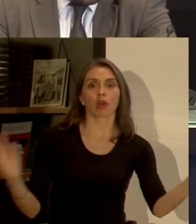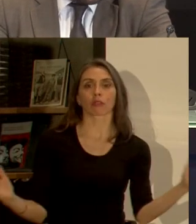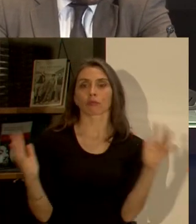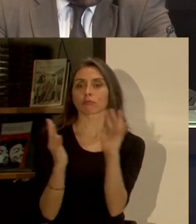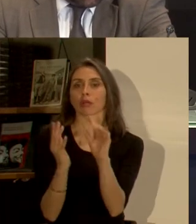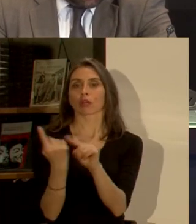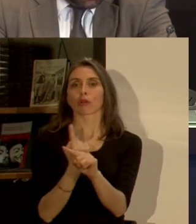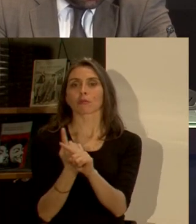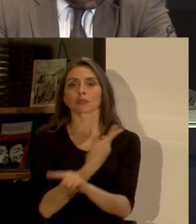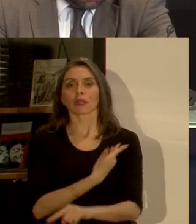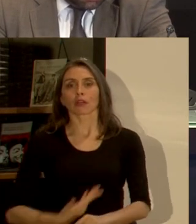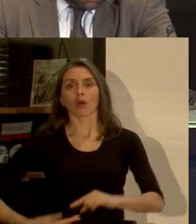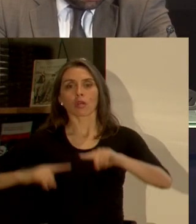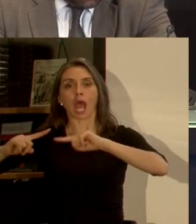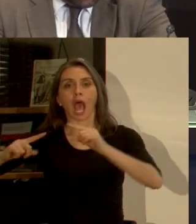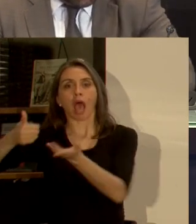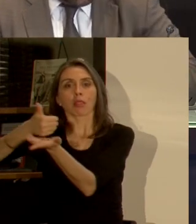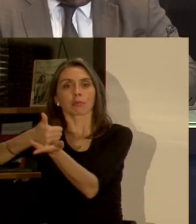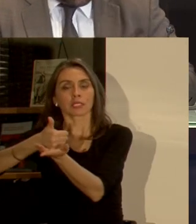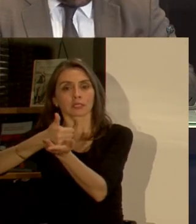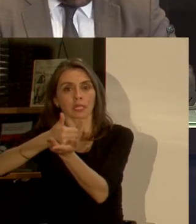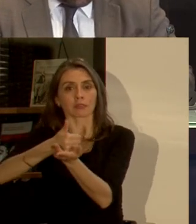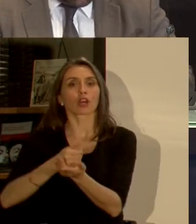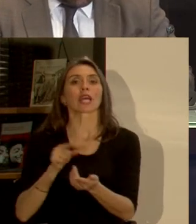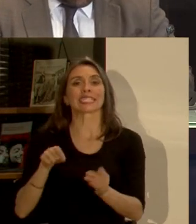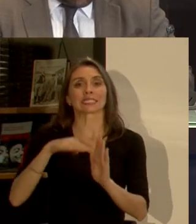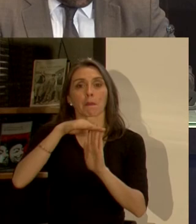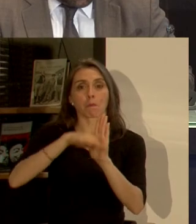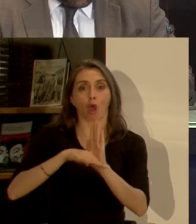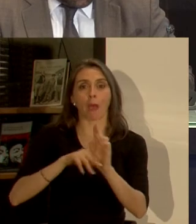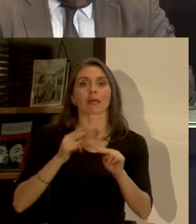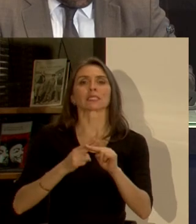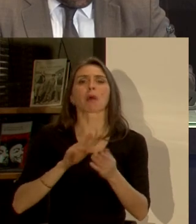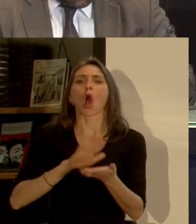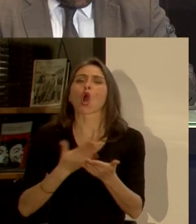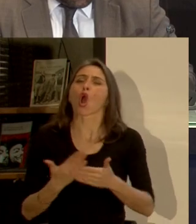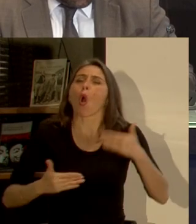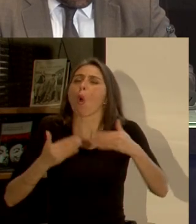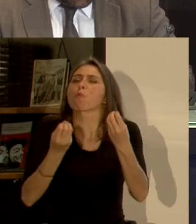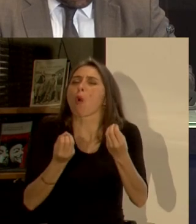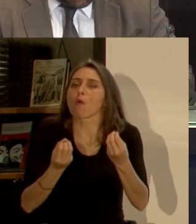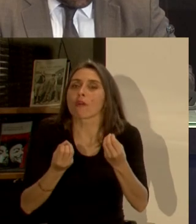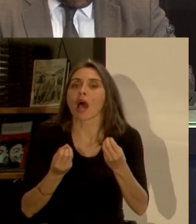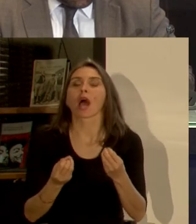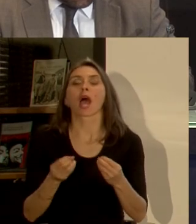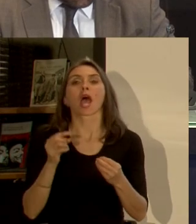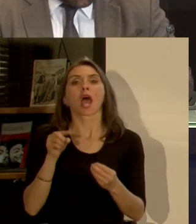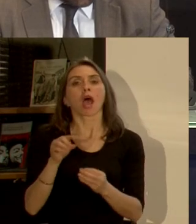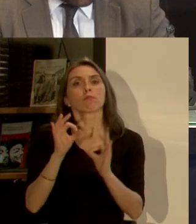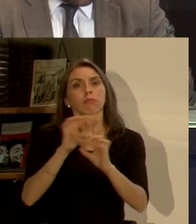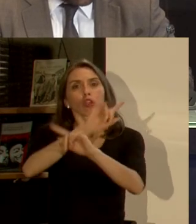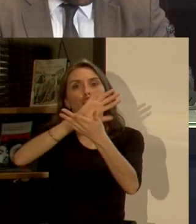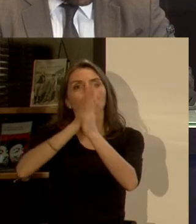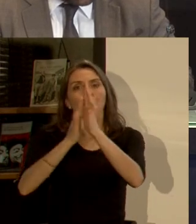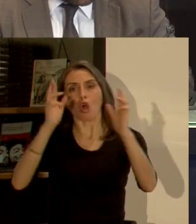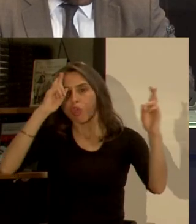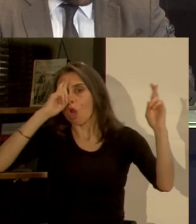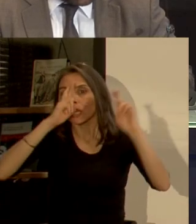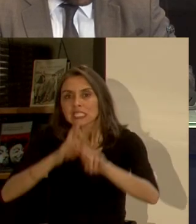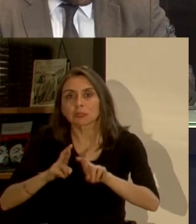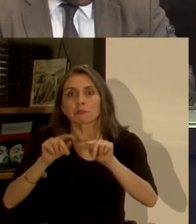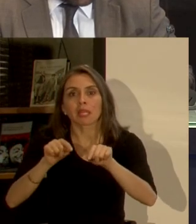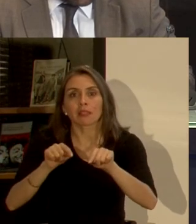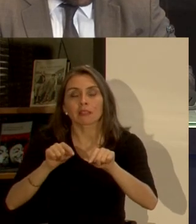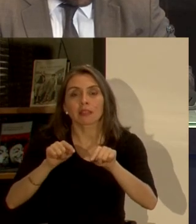la administración al convertirse el ¿Cómo vamos? en un espacio respetado cuyos datos